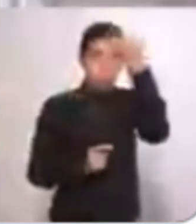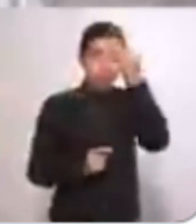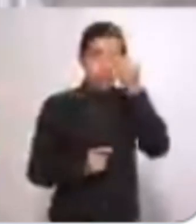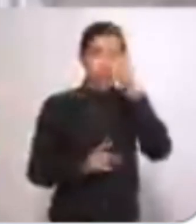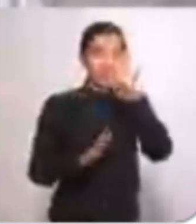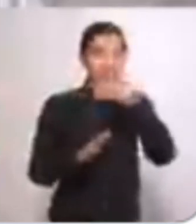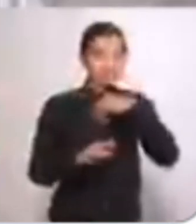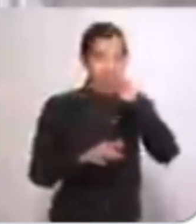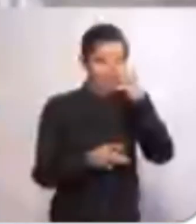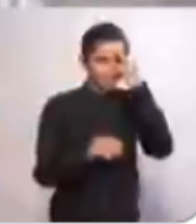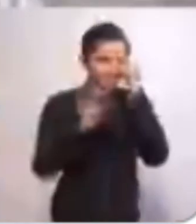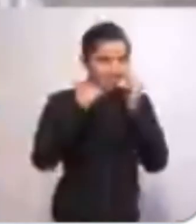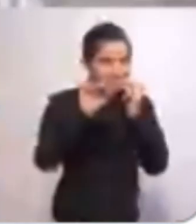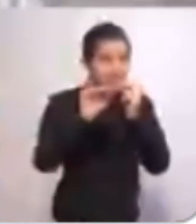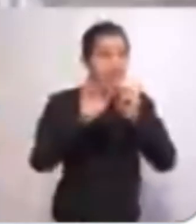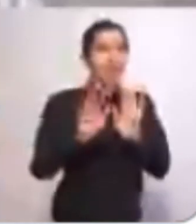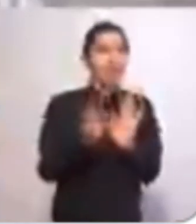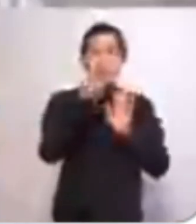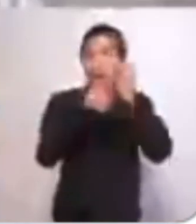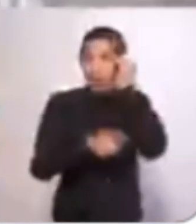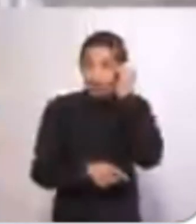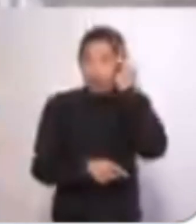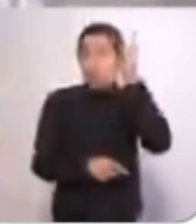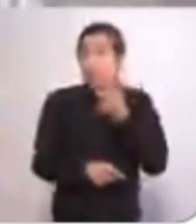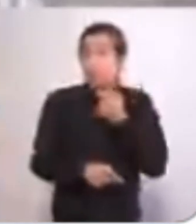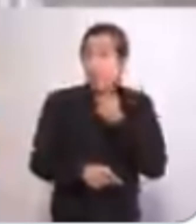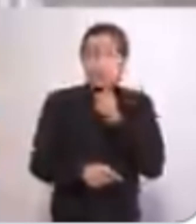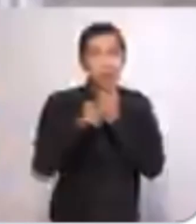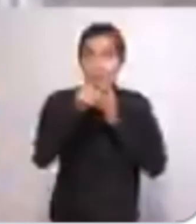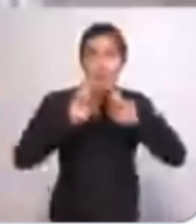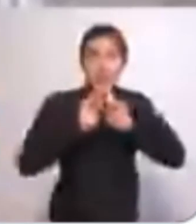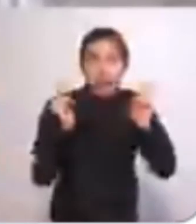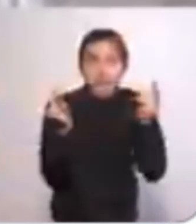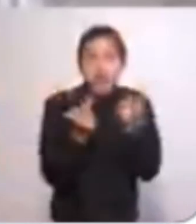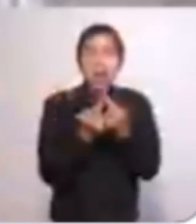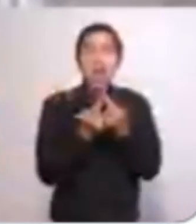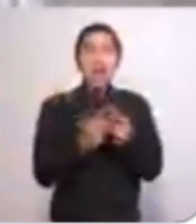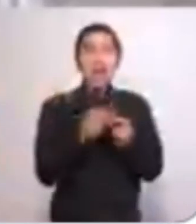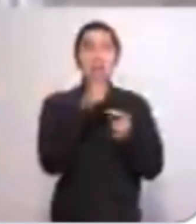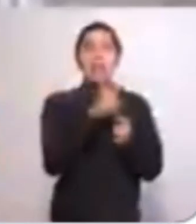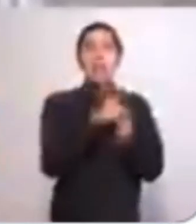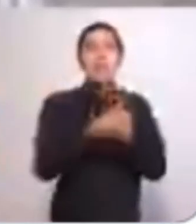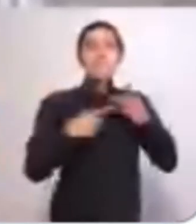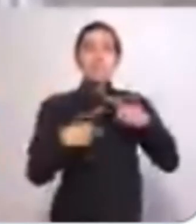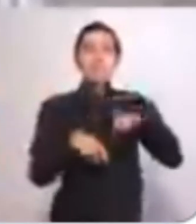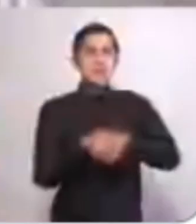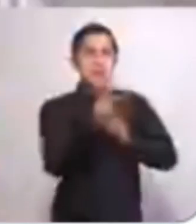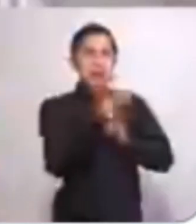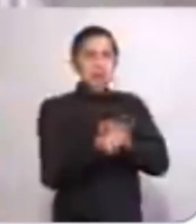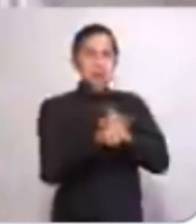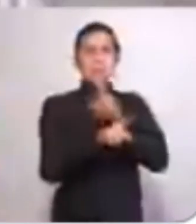quiero recordarle, por si a usted se le ha olvidado, que no va a reunirse con un mandatario cualquiera.